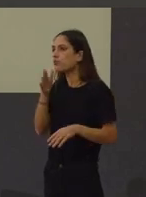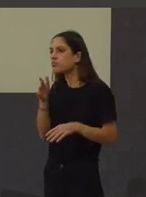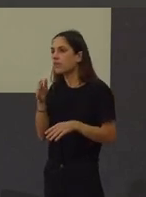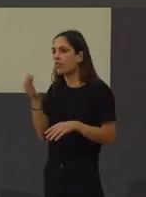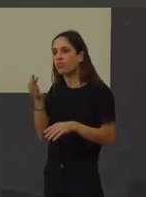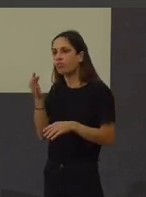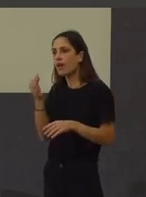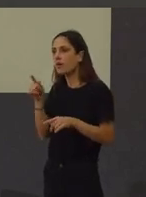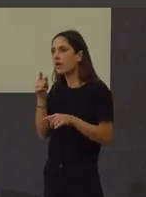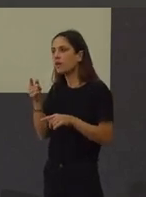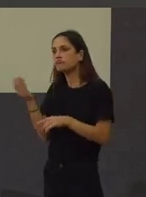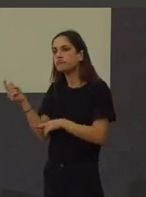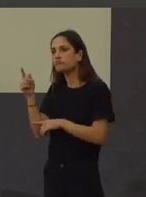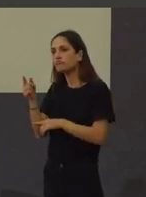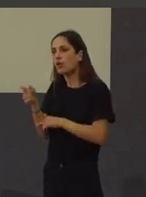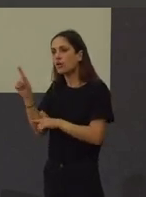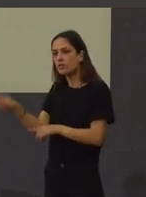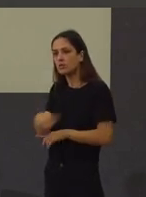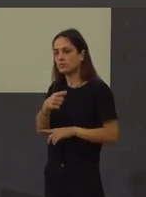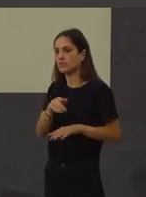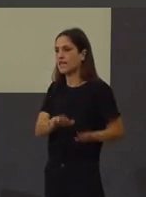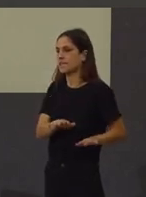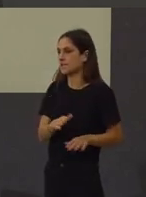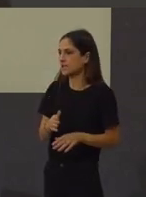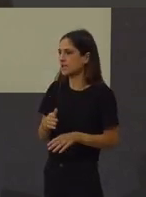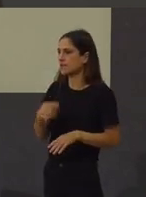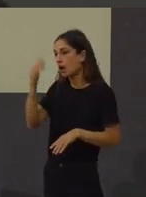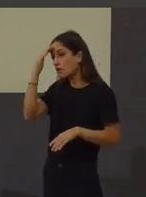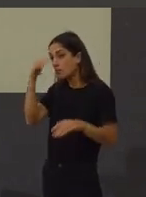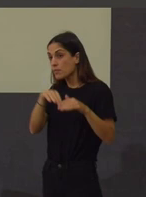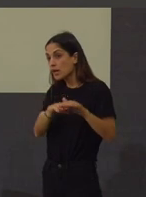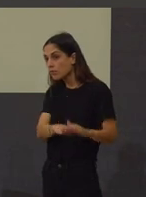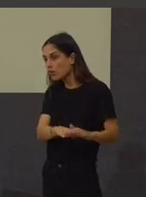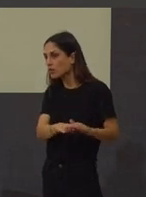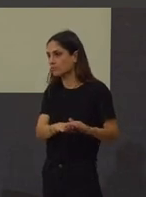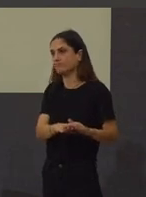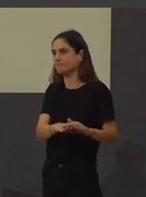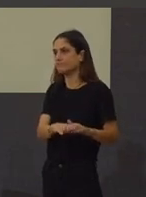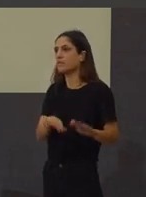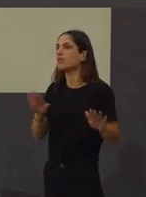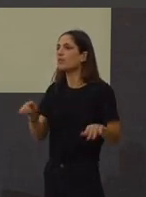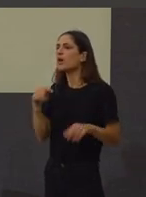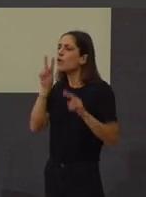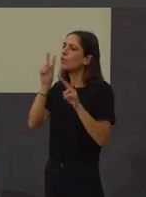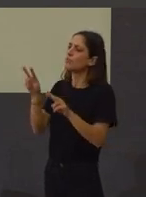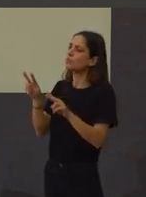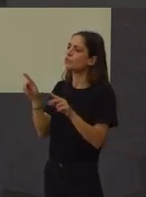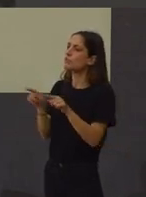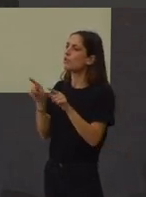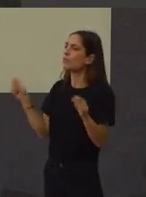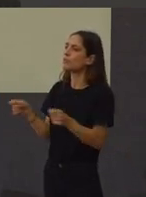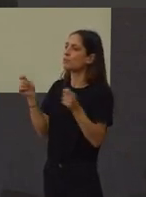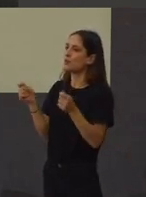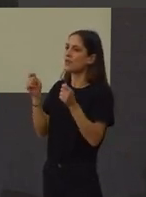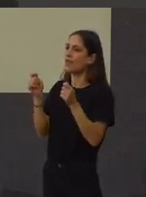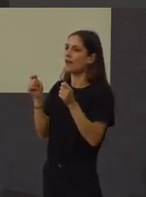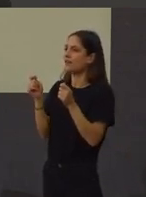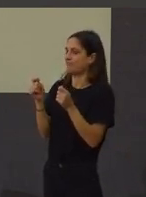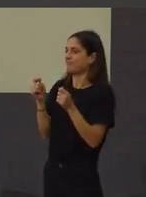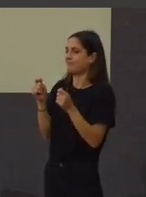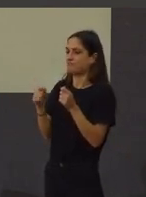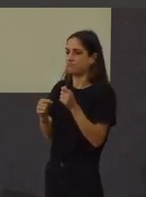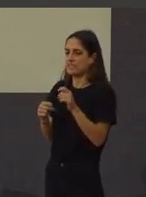lugar. A memoria está no propio lugar. Entón, esa escenografía hiperfascista é unha escenografía,